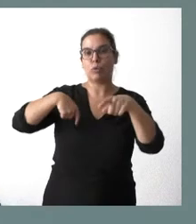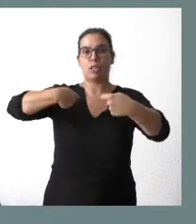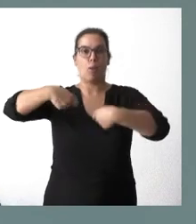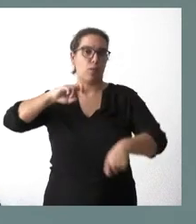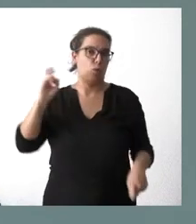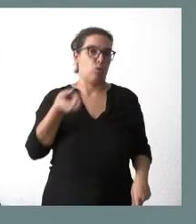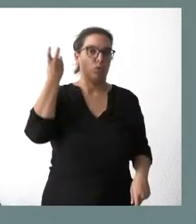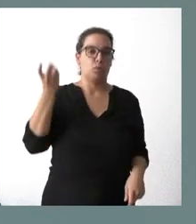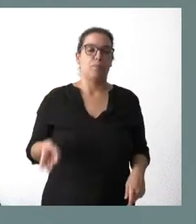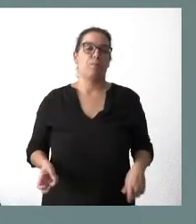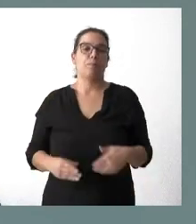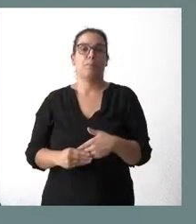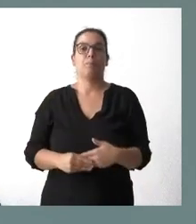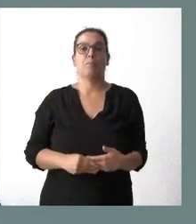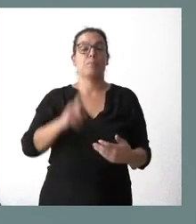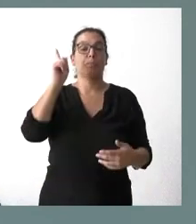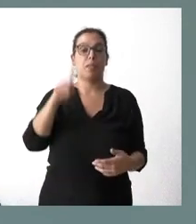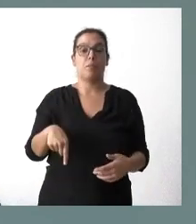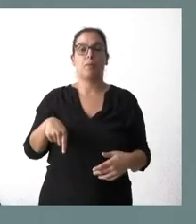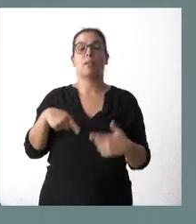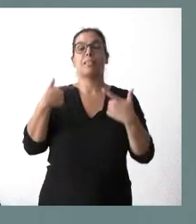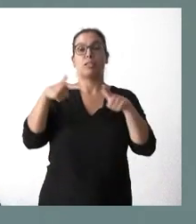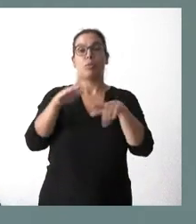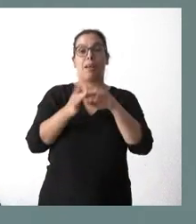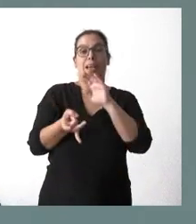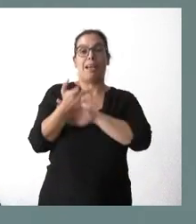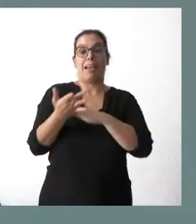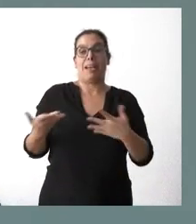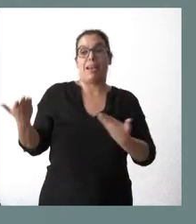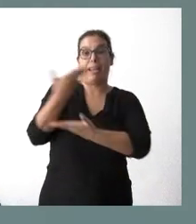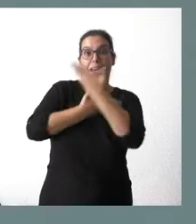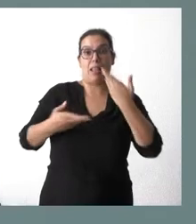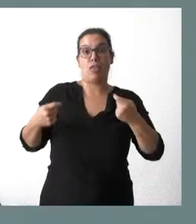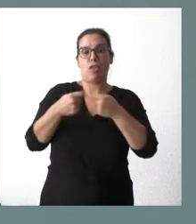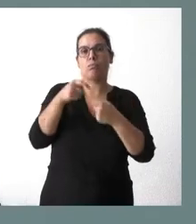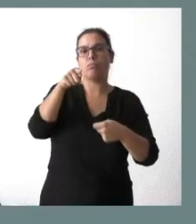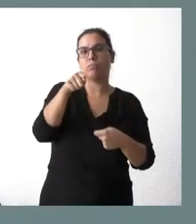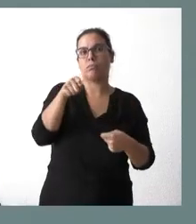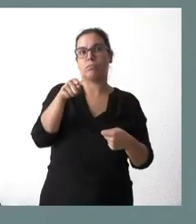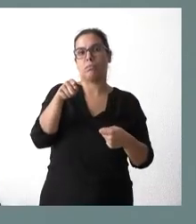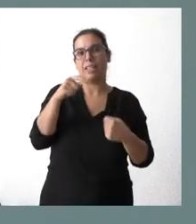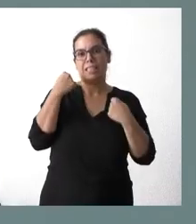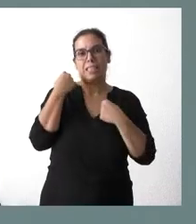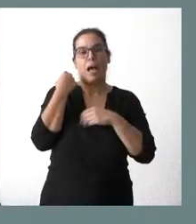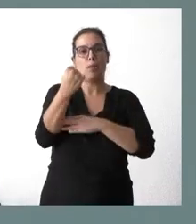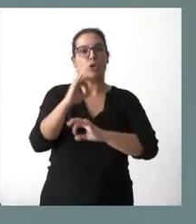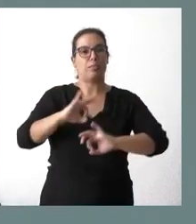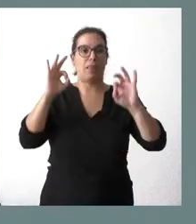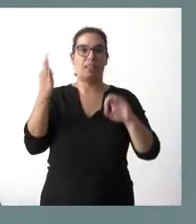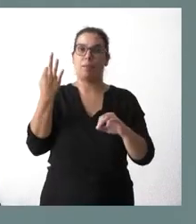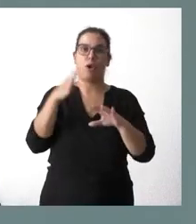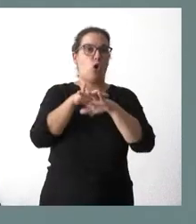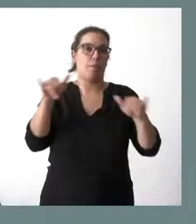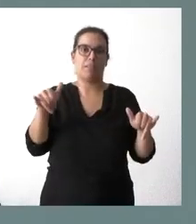otros. Asimismo, una solución al sector de la cogeneración, que está sufriendo especialmente y que tiene que ser compensado